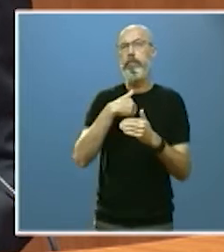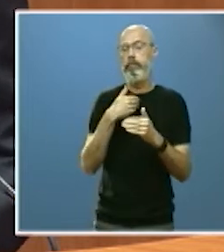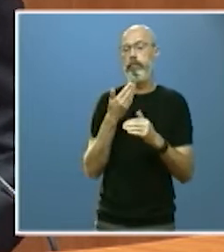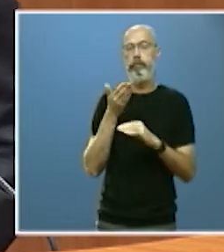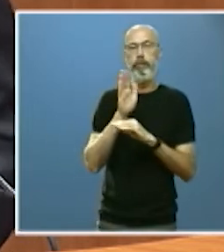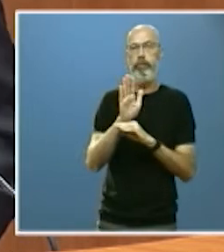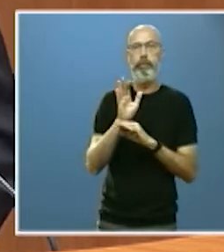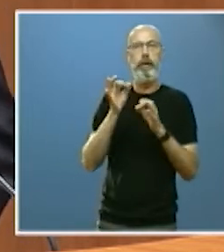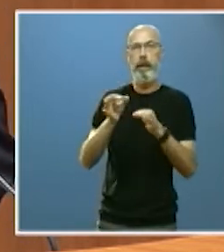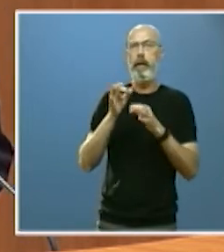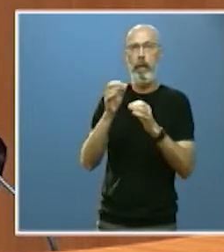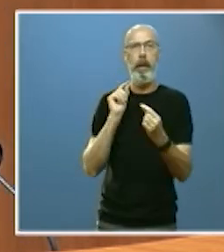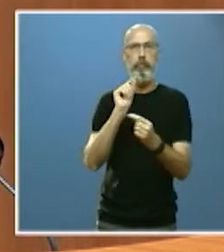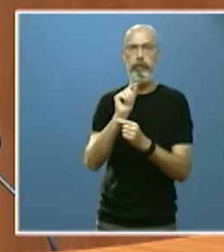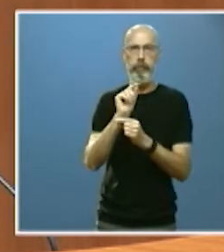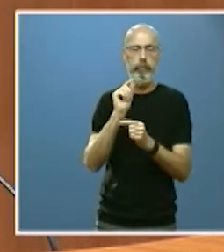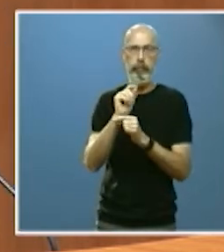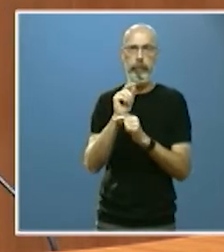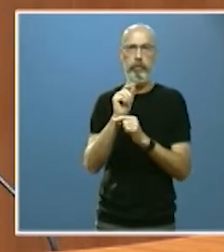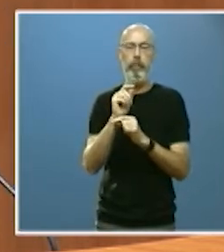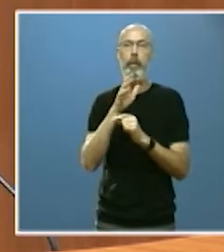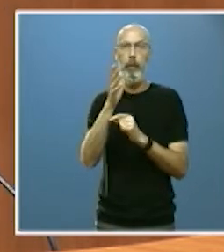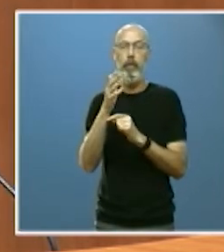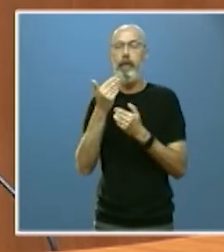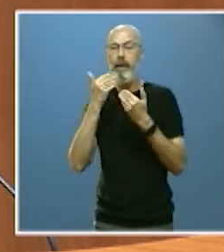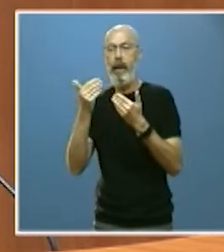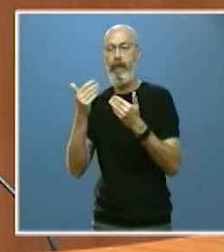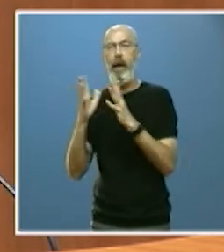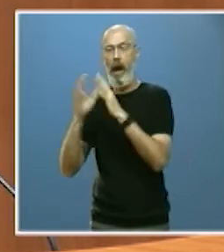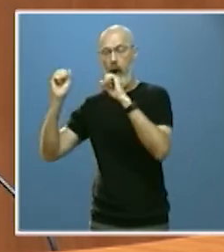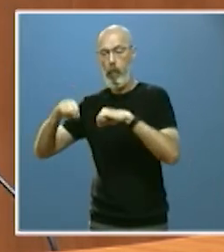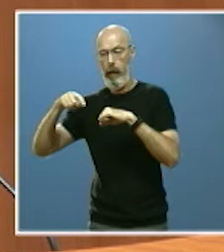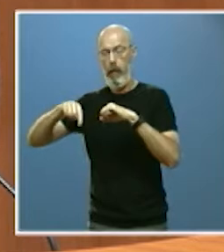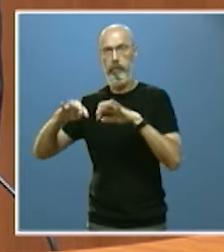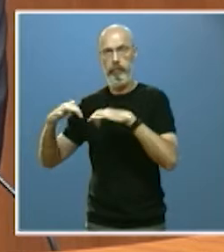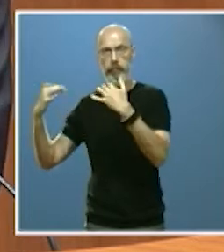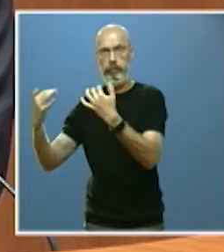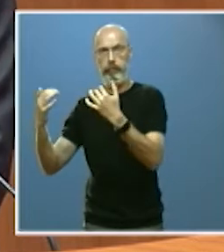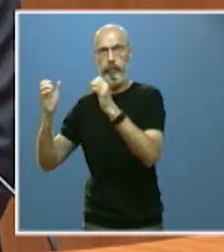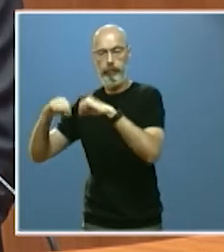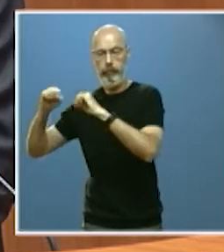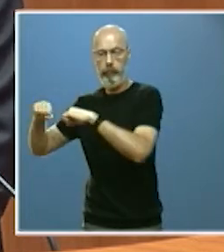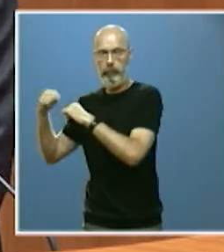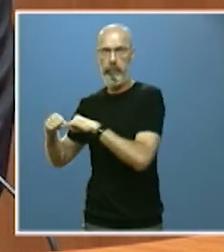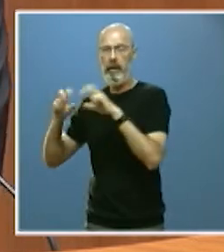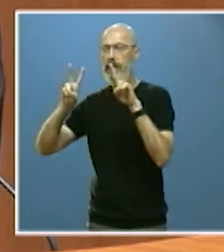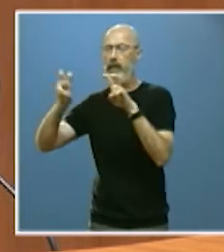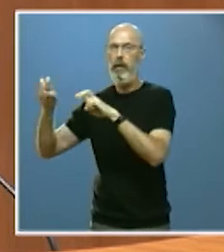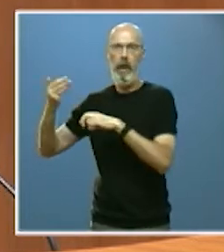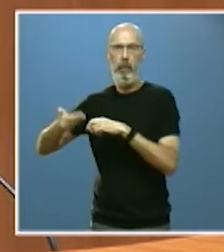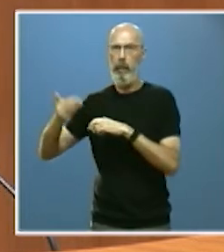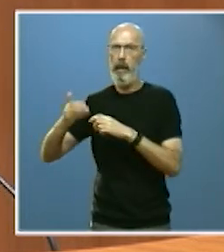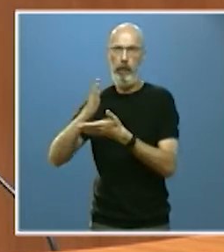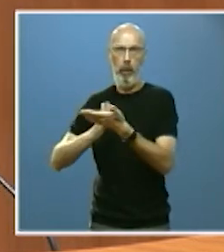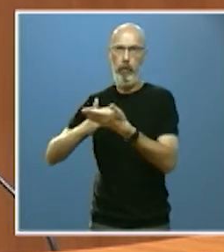casos con la fuerza que nos dan los acuerdos aquí alcanzados sobre importantes cuestiones de comunidad.